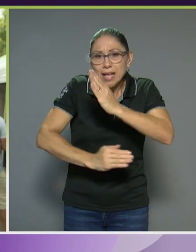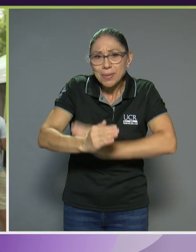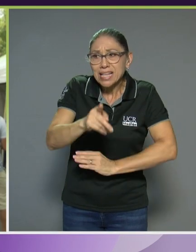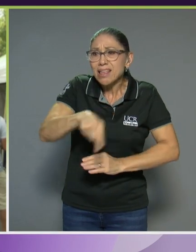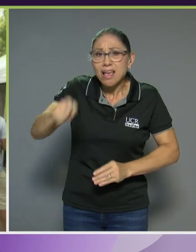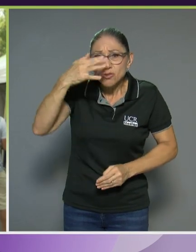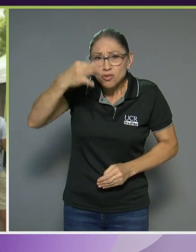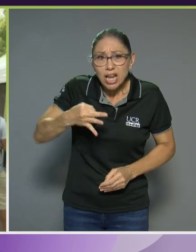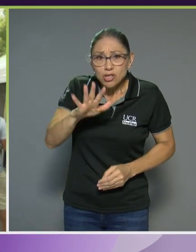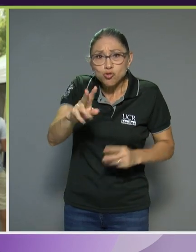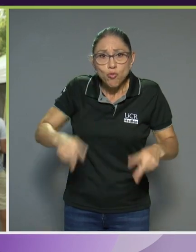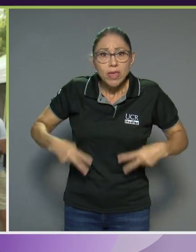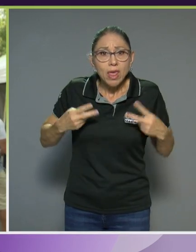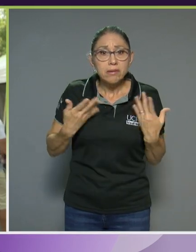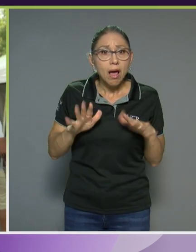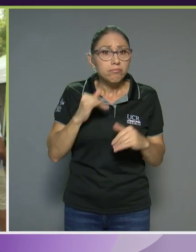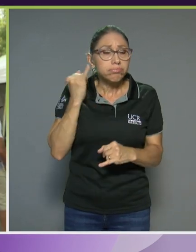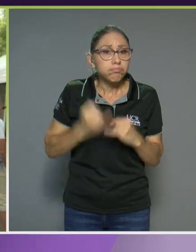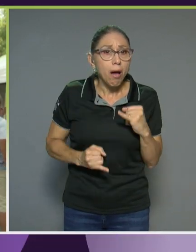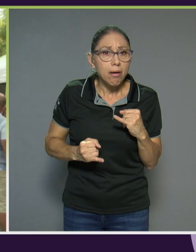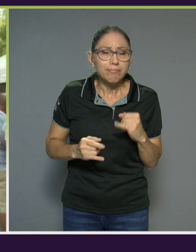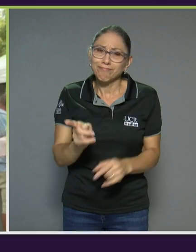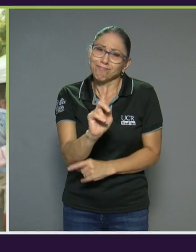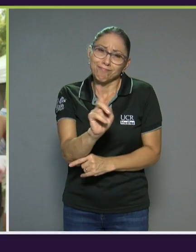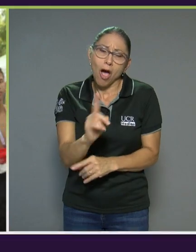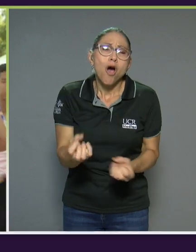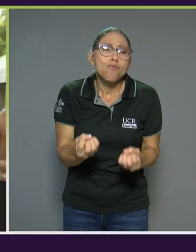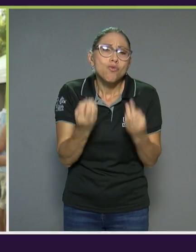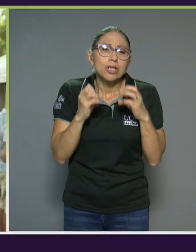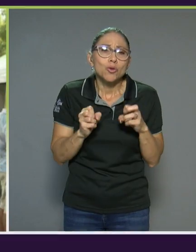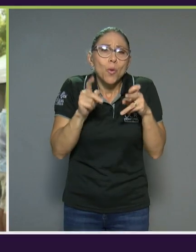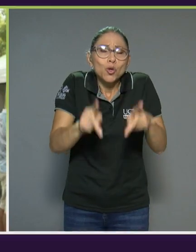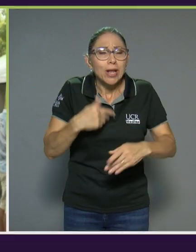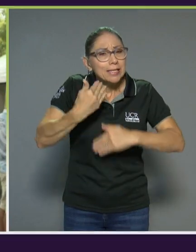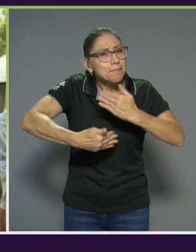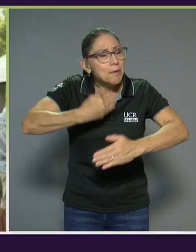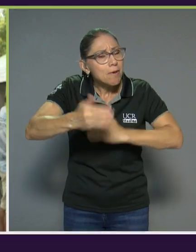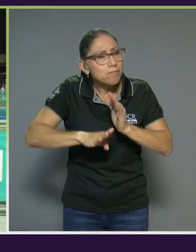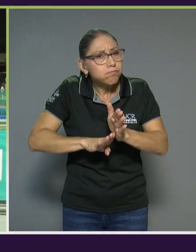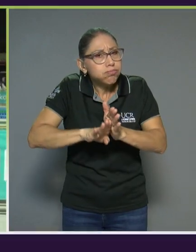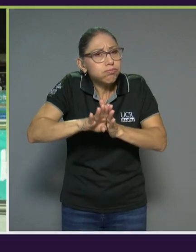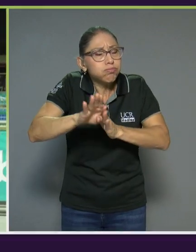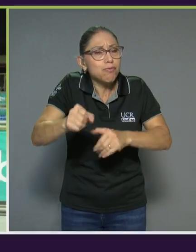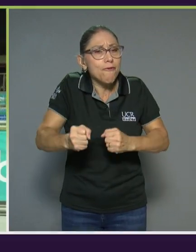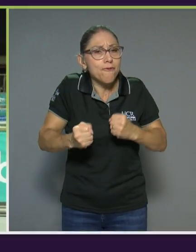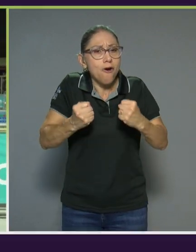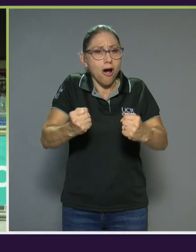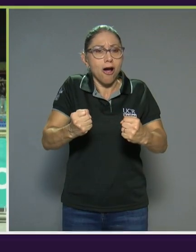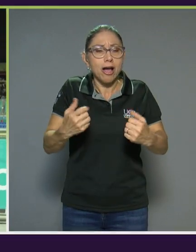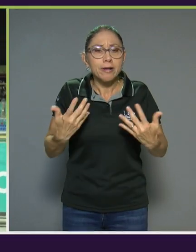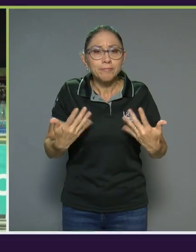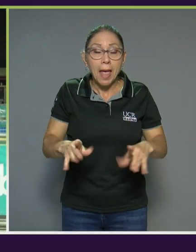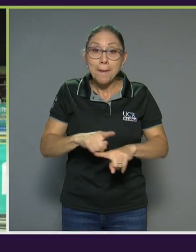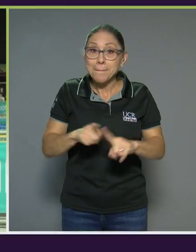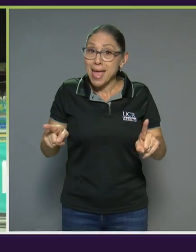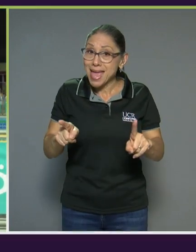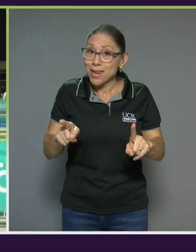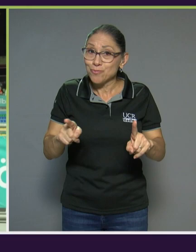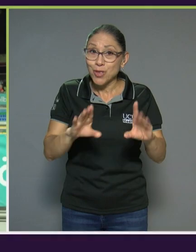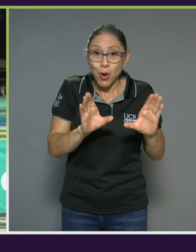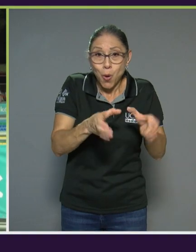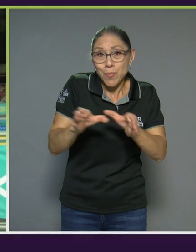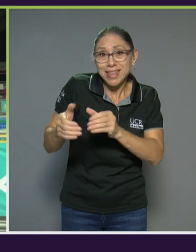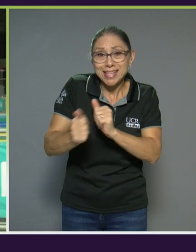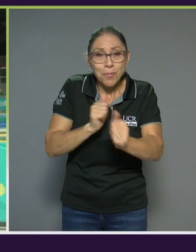acabó. Y no es así. Tienen muchas oportunidades de seguir adelante, de seguir fuertemente, pero el apoyo de los comités de